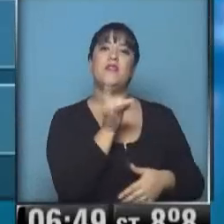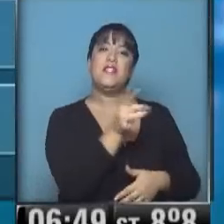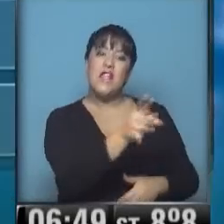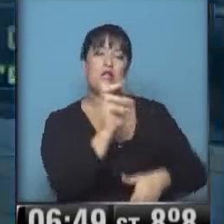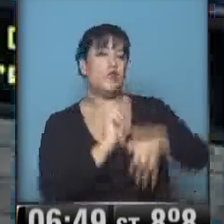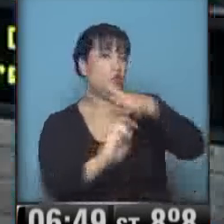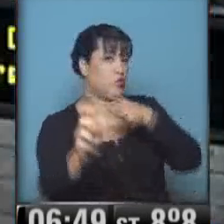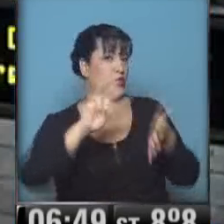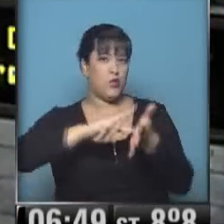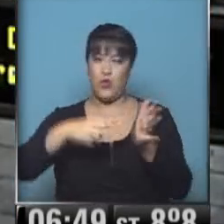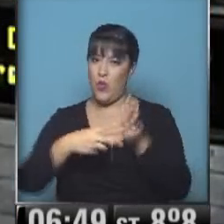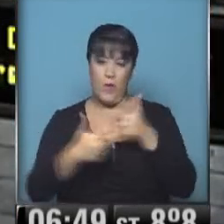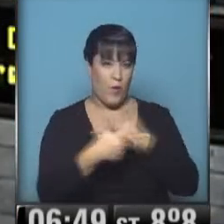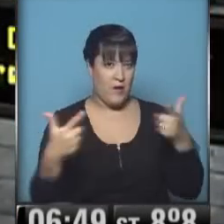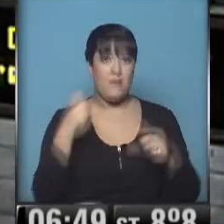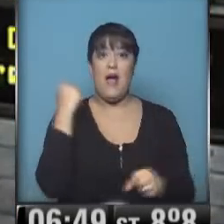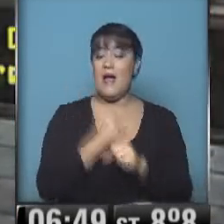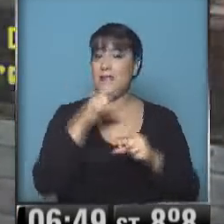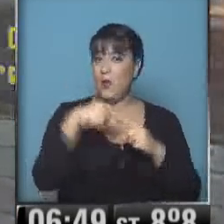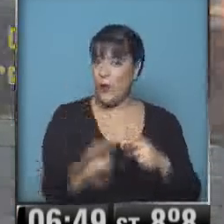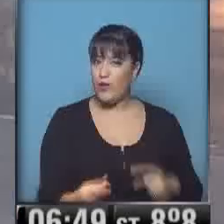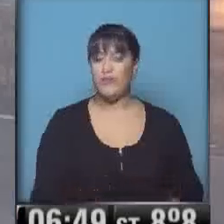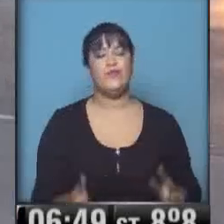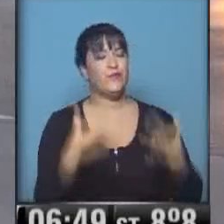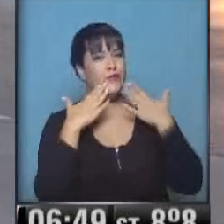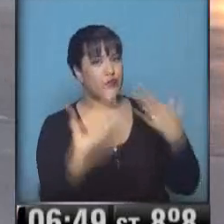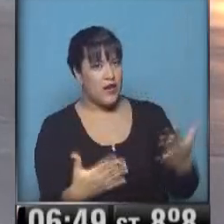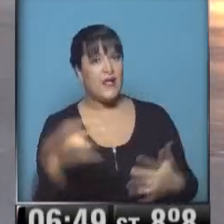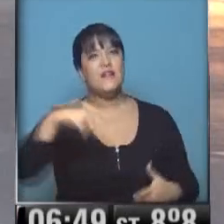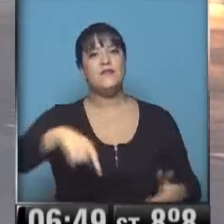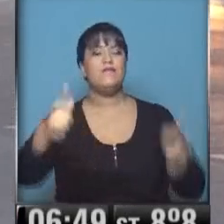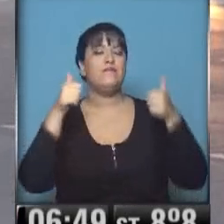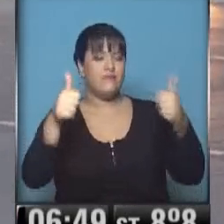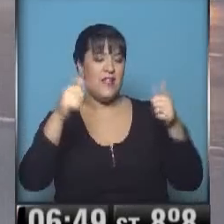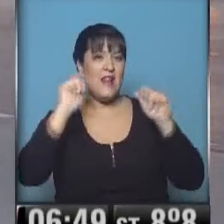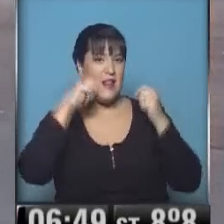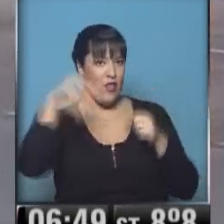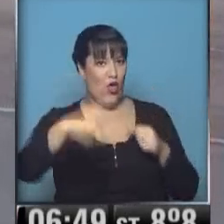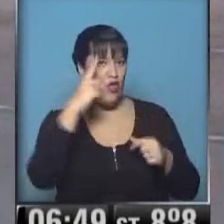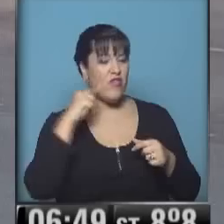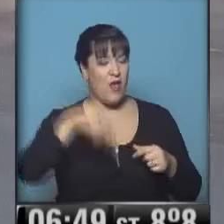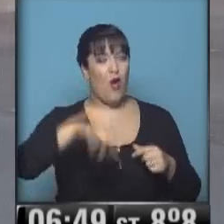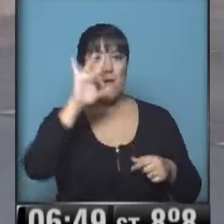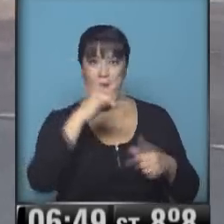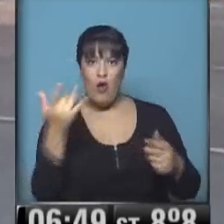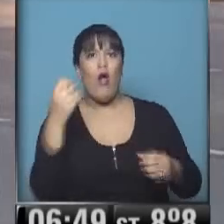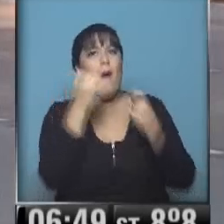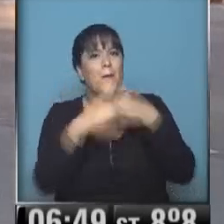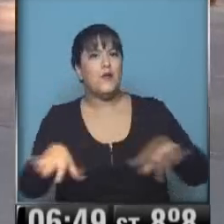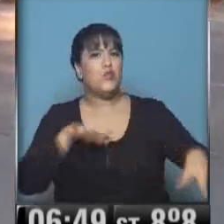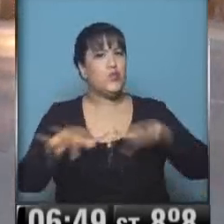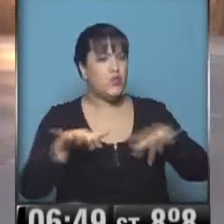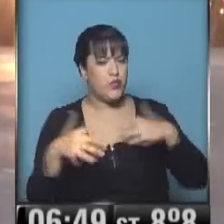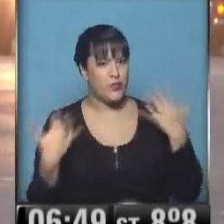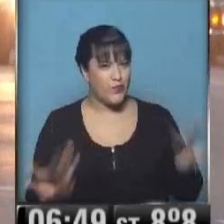acuerdo a los cronogramas previstos. Hasta luego. Muchas gracias Hugo, que pases excelente miércoles, ahí vemos la ciudad activa y ya amaneciendo